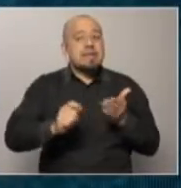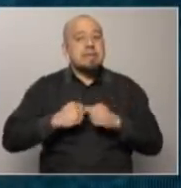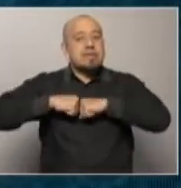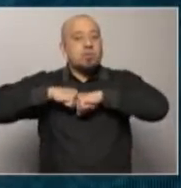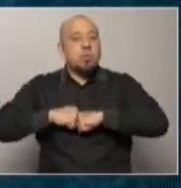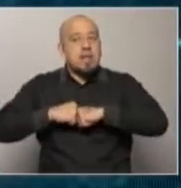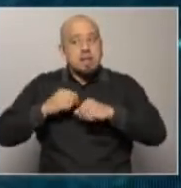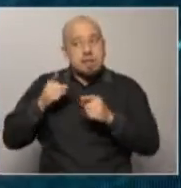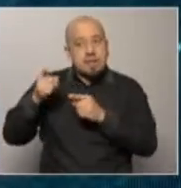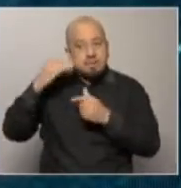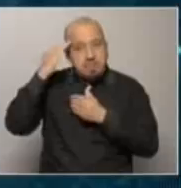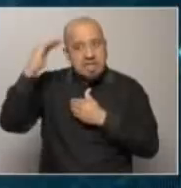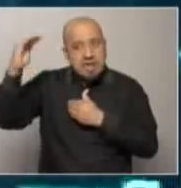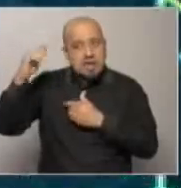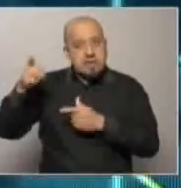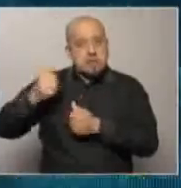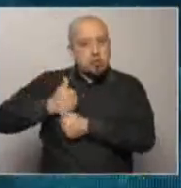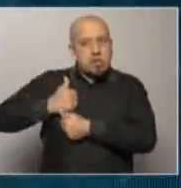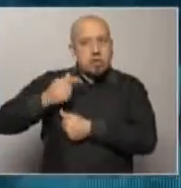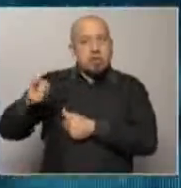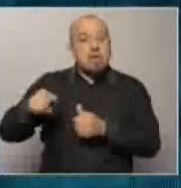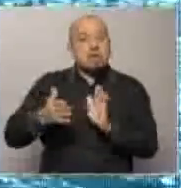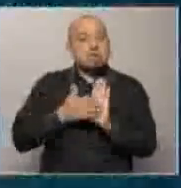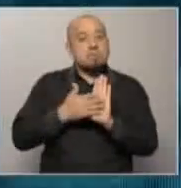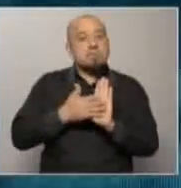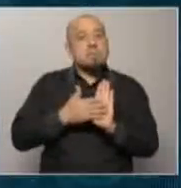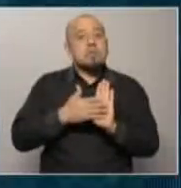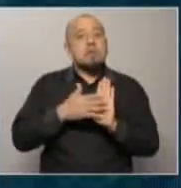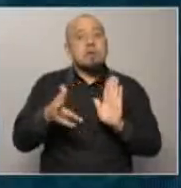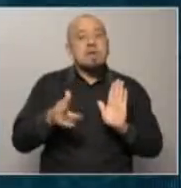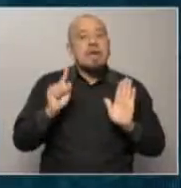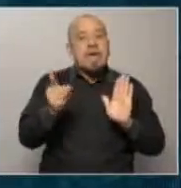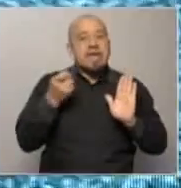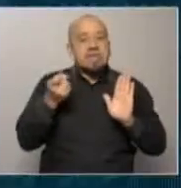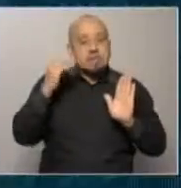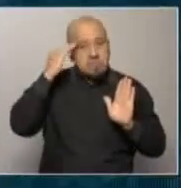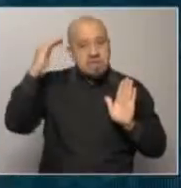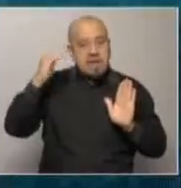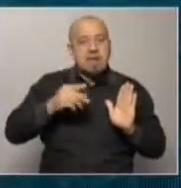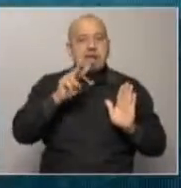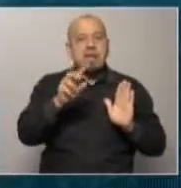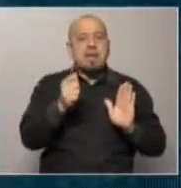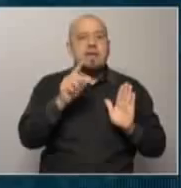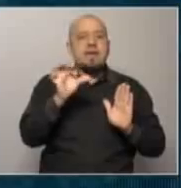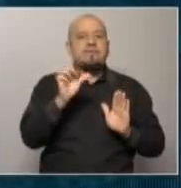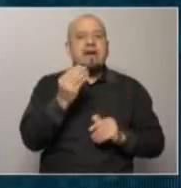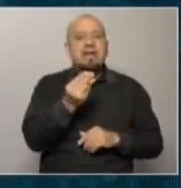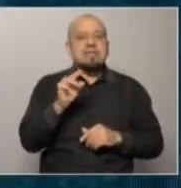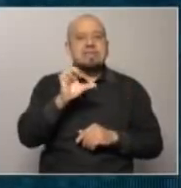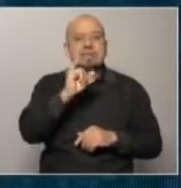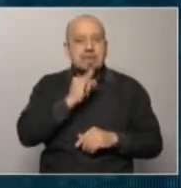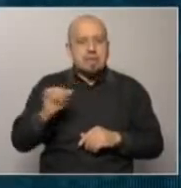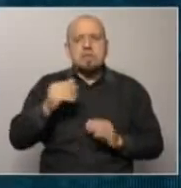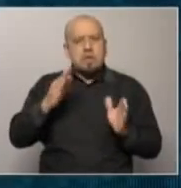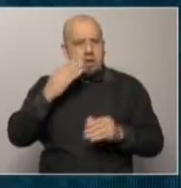donde aparecieron las declaraciones de Gilberto Vázquez, donde reconoció toda